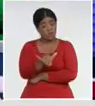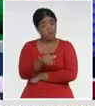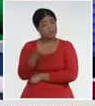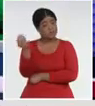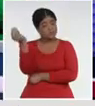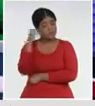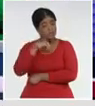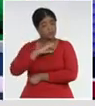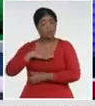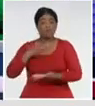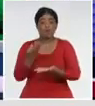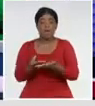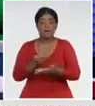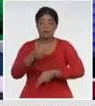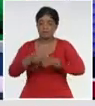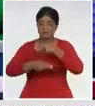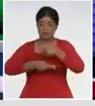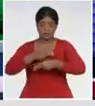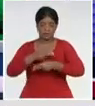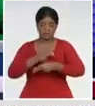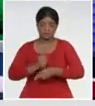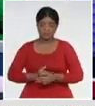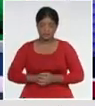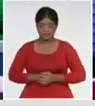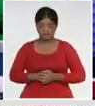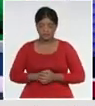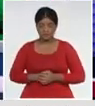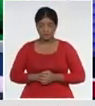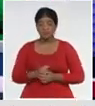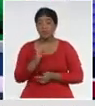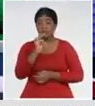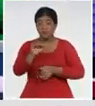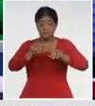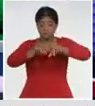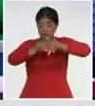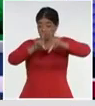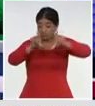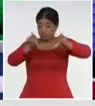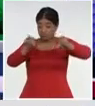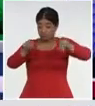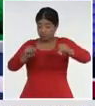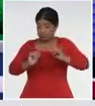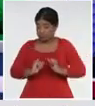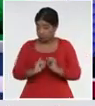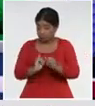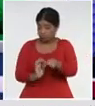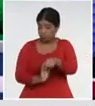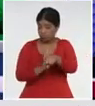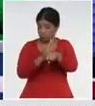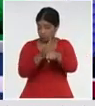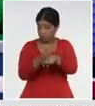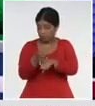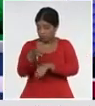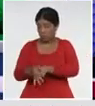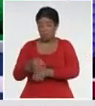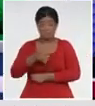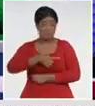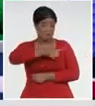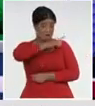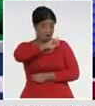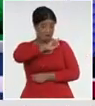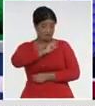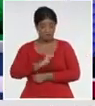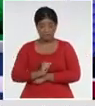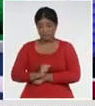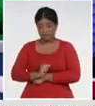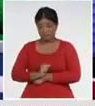este territorio, con este comportamiento, de, los casos autóctonos, ayer, que son los